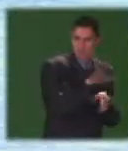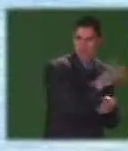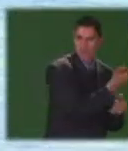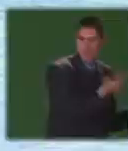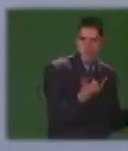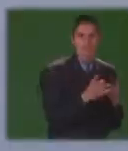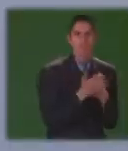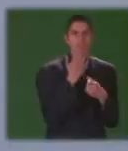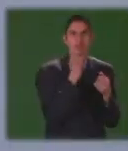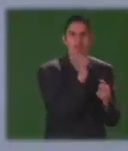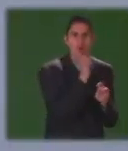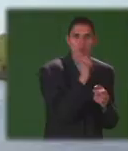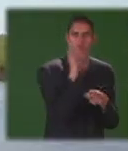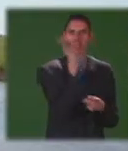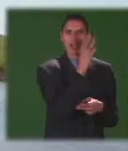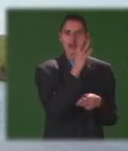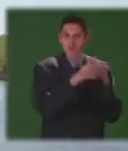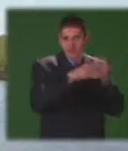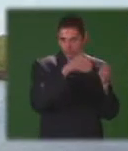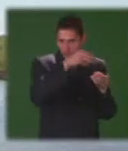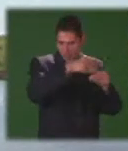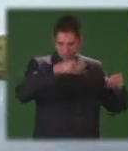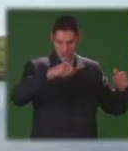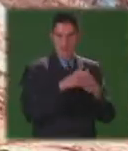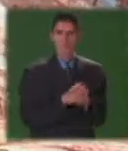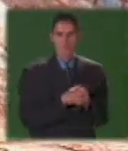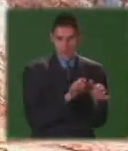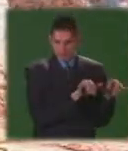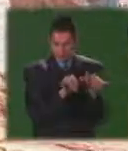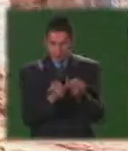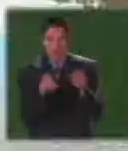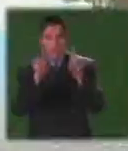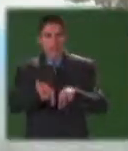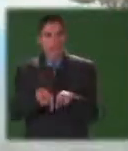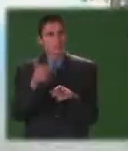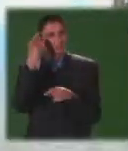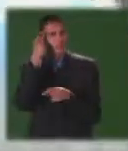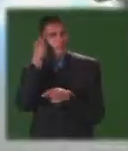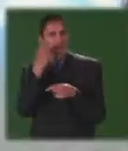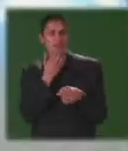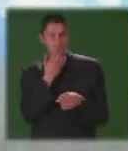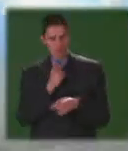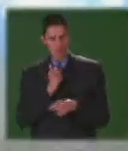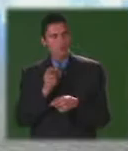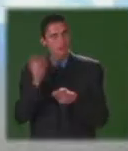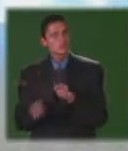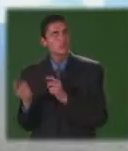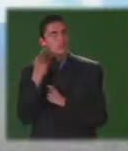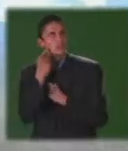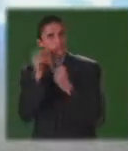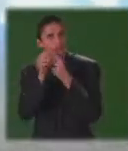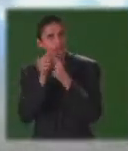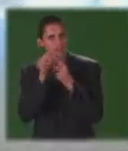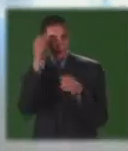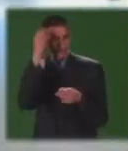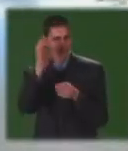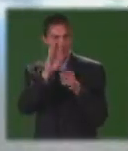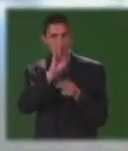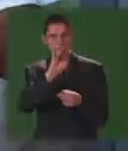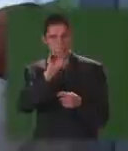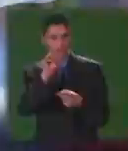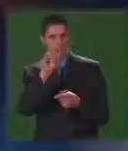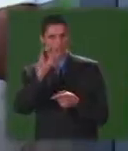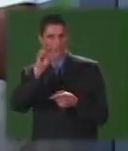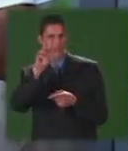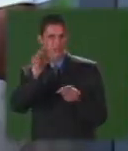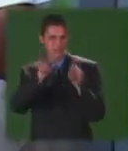como el agua, el aire y la tierra misma. Paralelo a esto, tal vez la primera impresión generada alrededor de este concepto